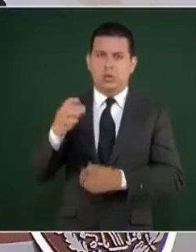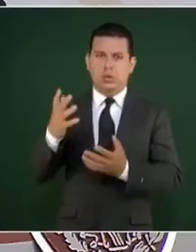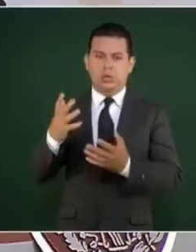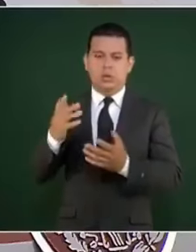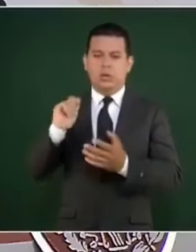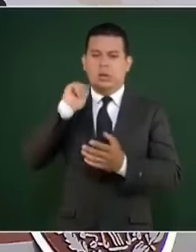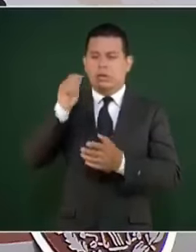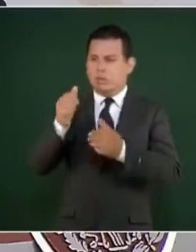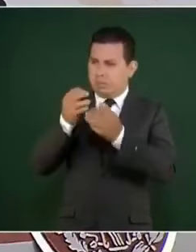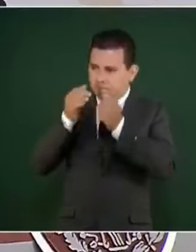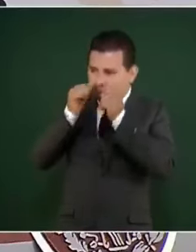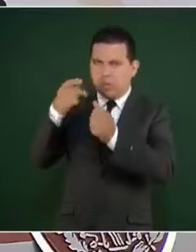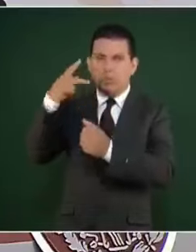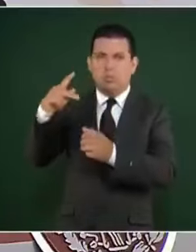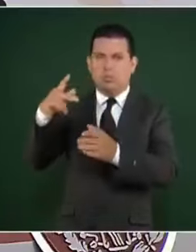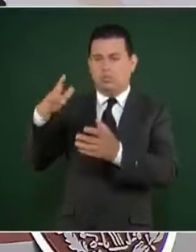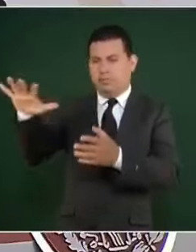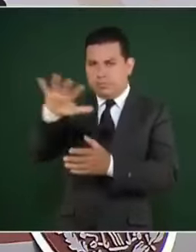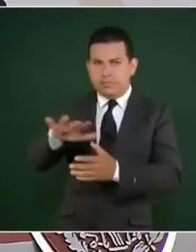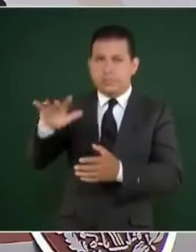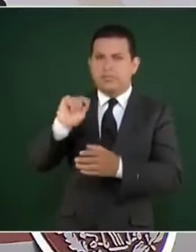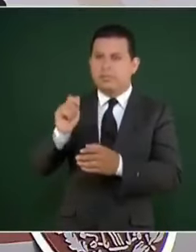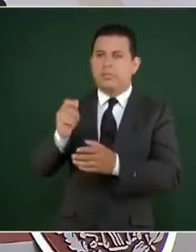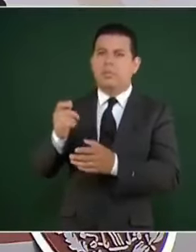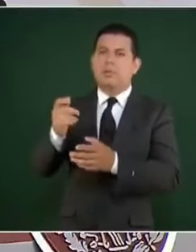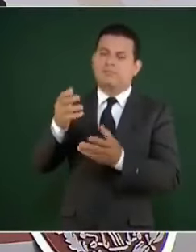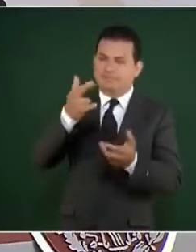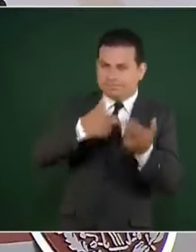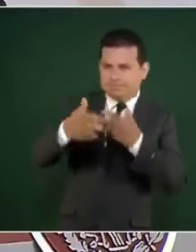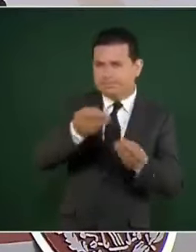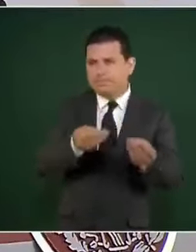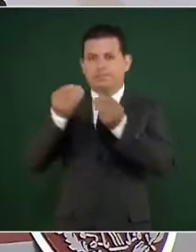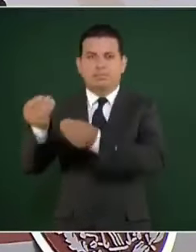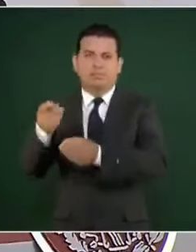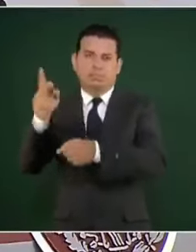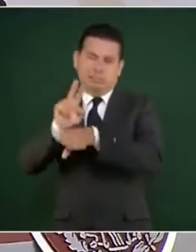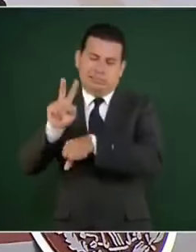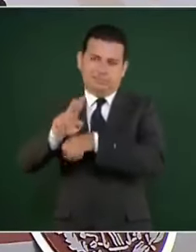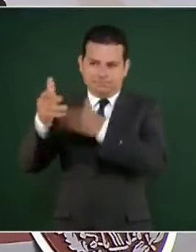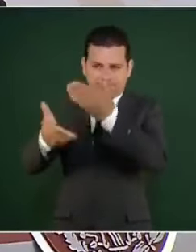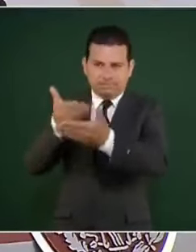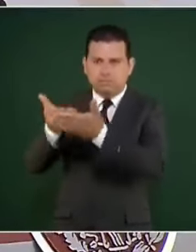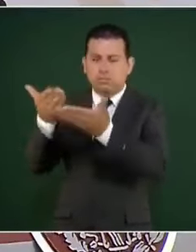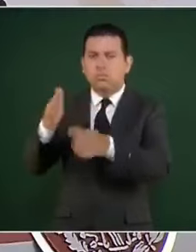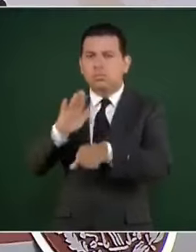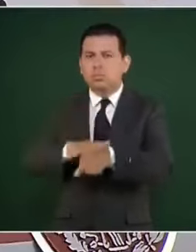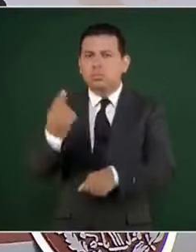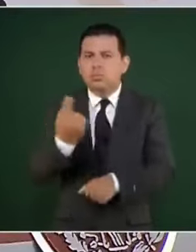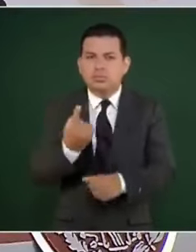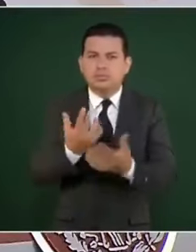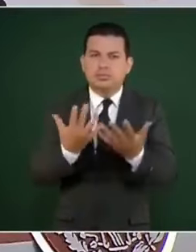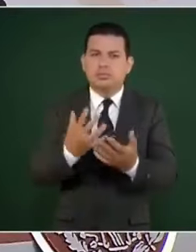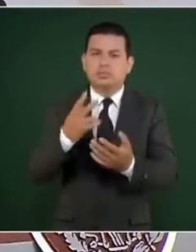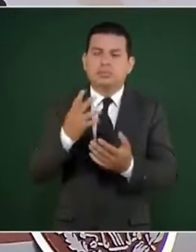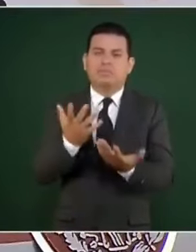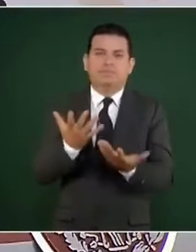patria nosotros estamos mandando venezolanos de vuelta a su país porque realmente es muy